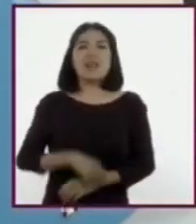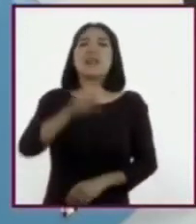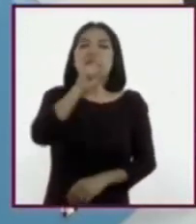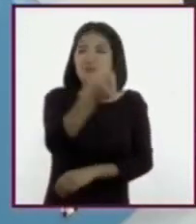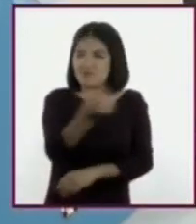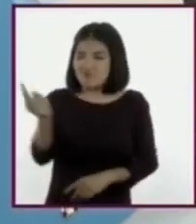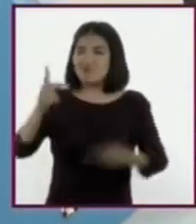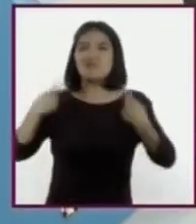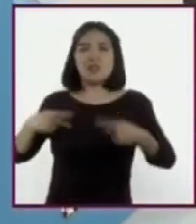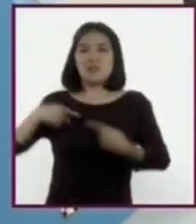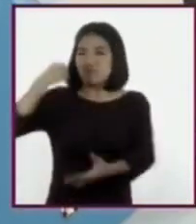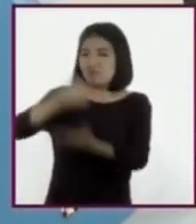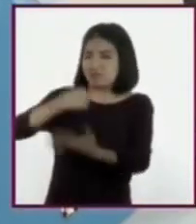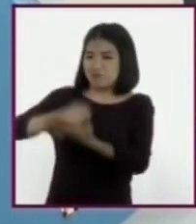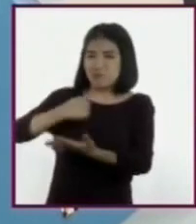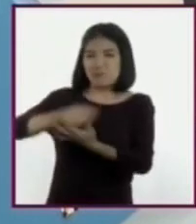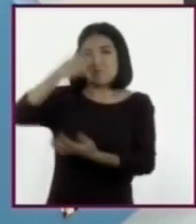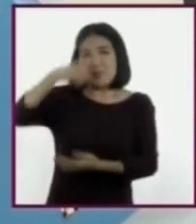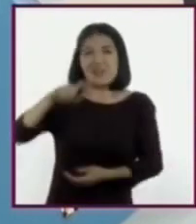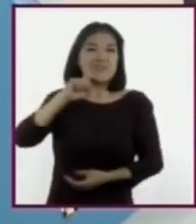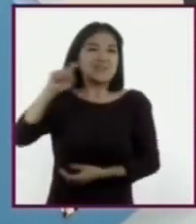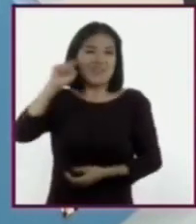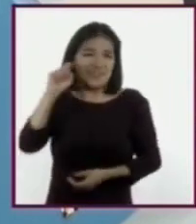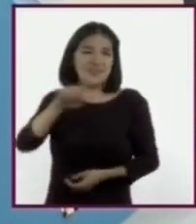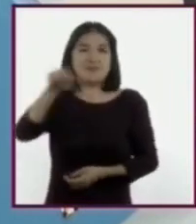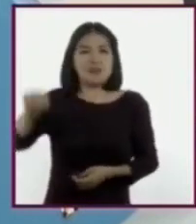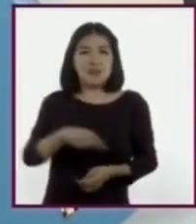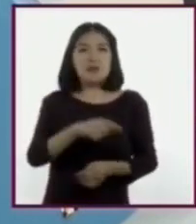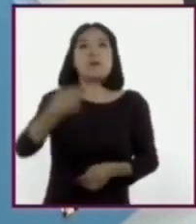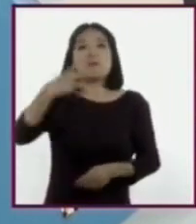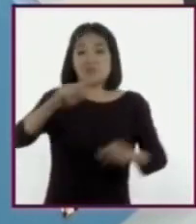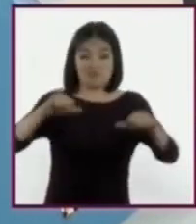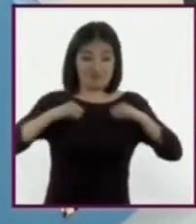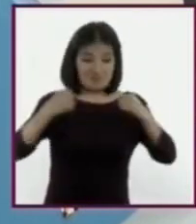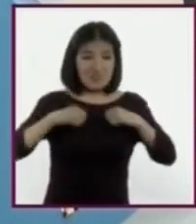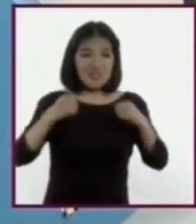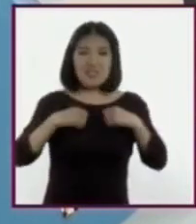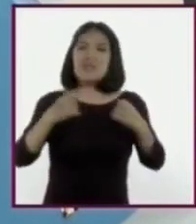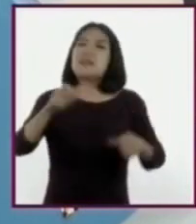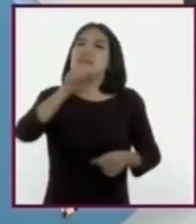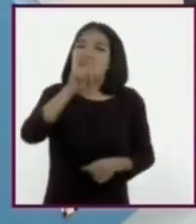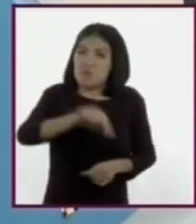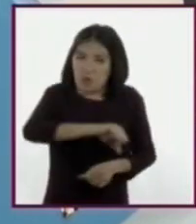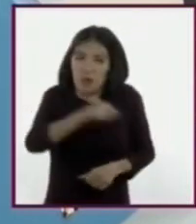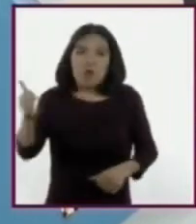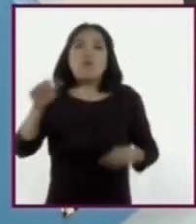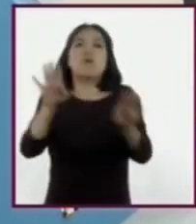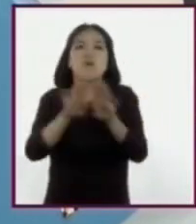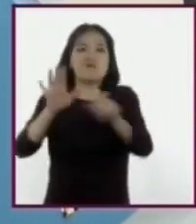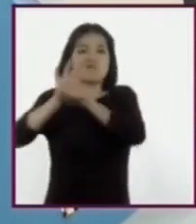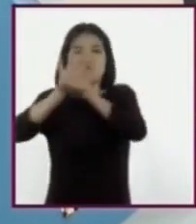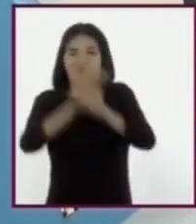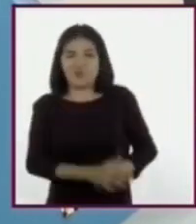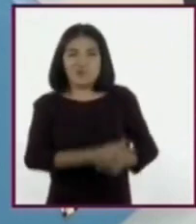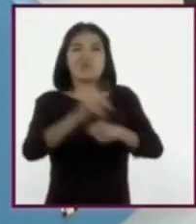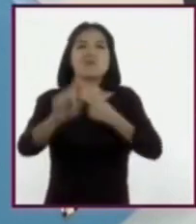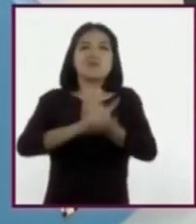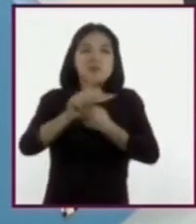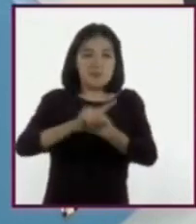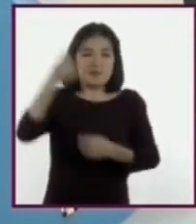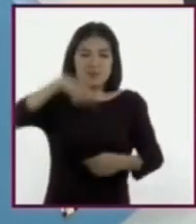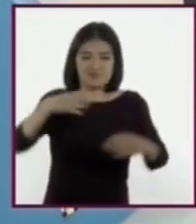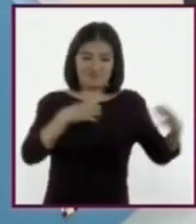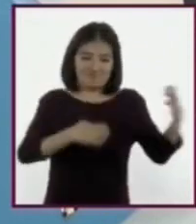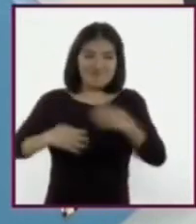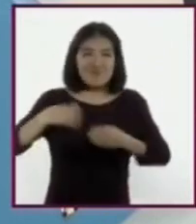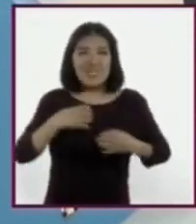comunicación, pero los adolescentes pueden estar expuestos a otro tipo de presiones como las emocionales para tomar decisiones